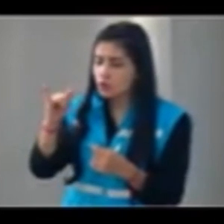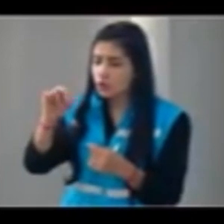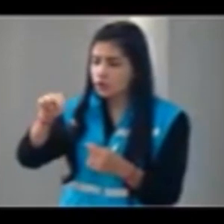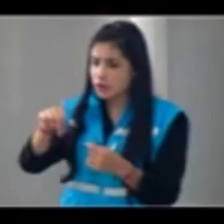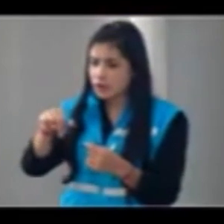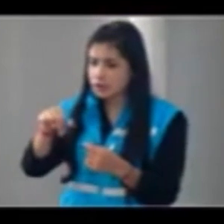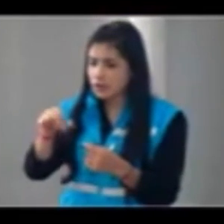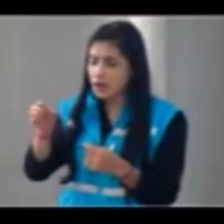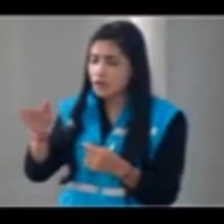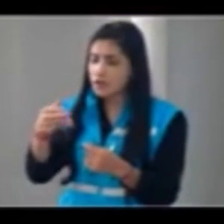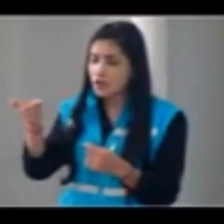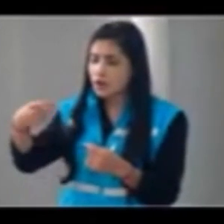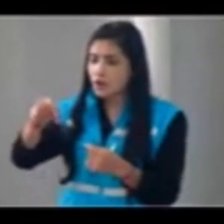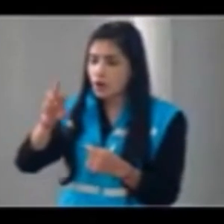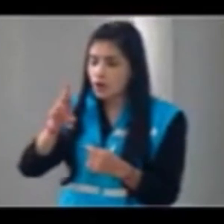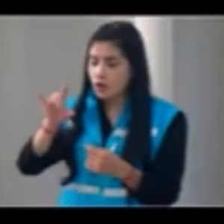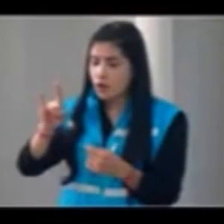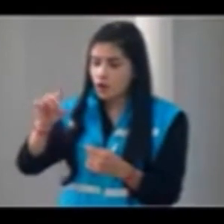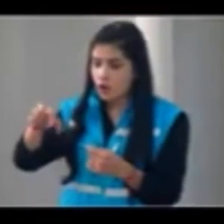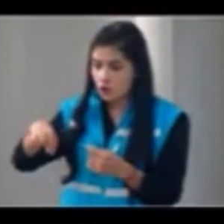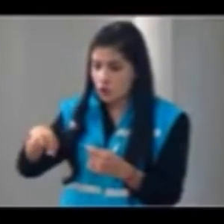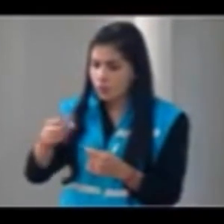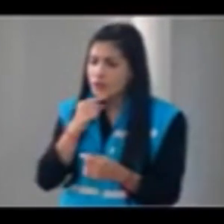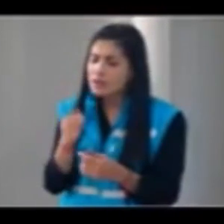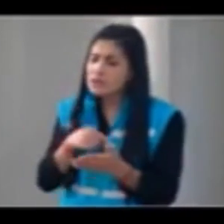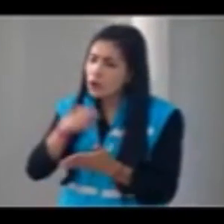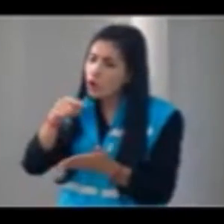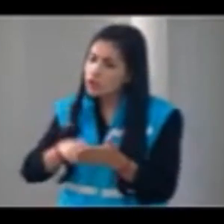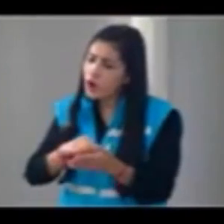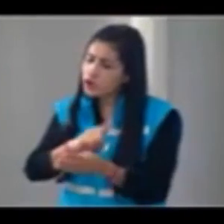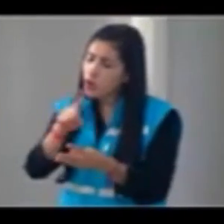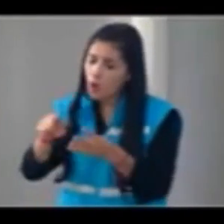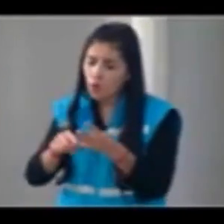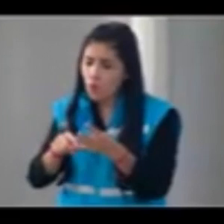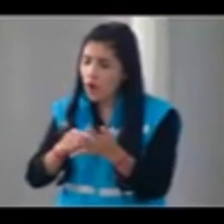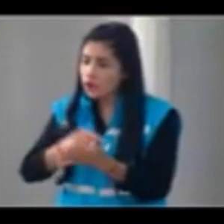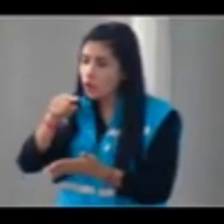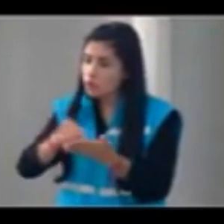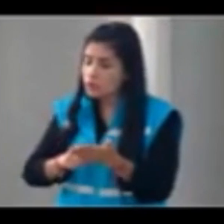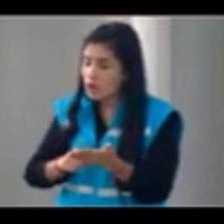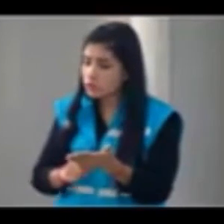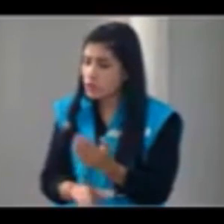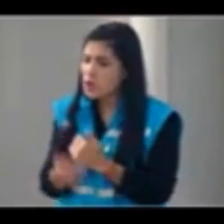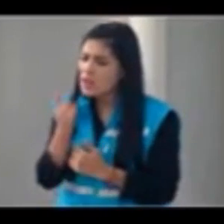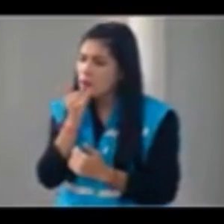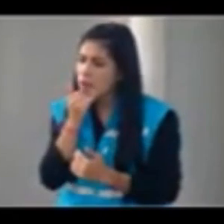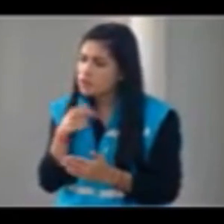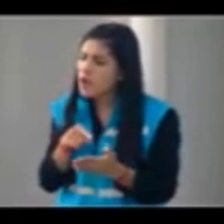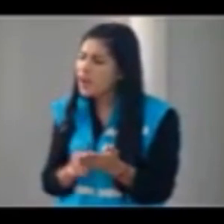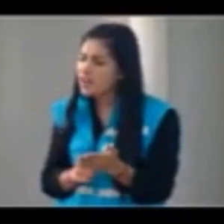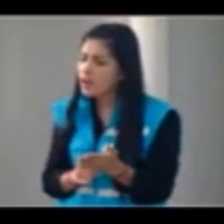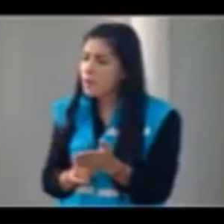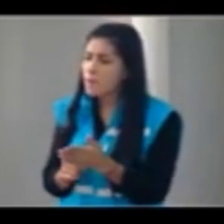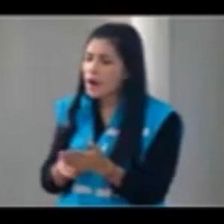Y hay dos asuntos de los cuales yo quisiera poner, digamos, un especial énfasis. El primero es que dentro de los